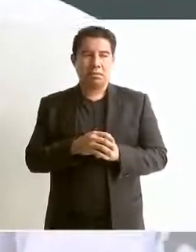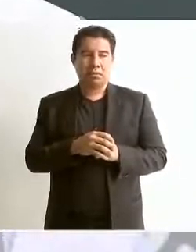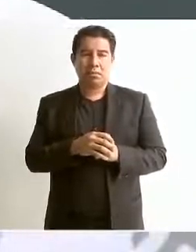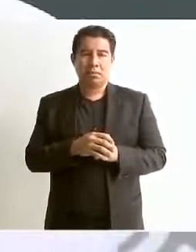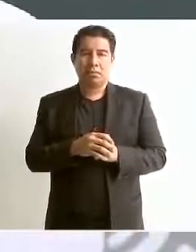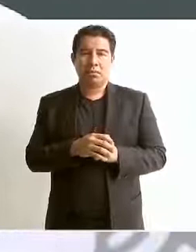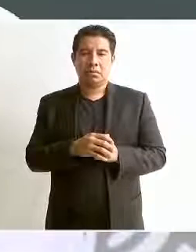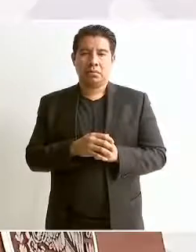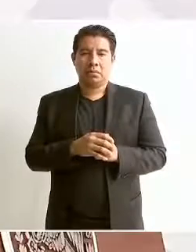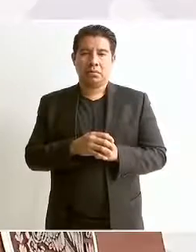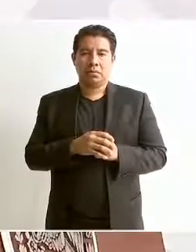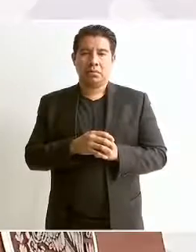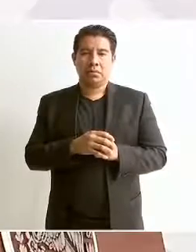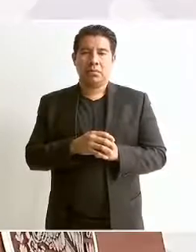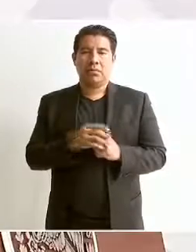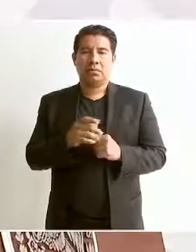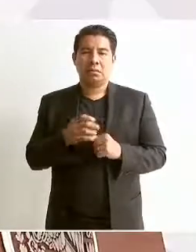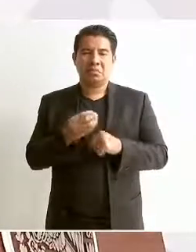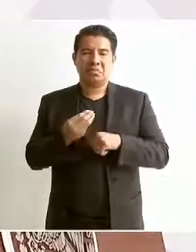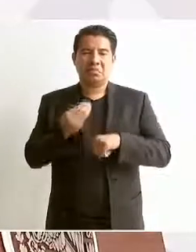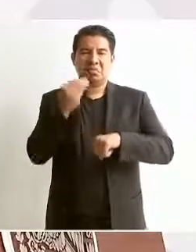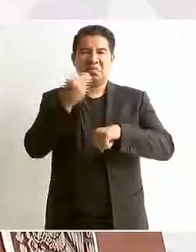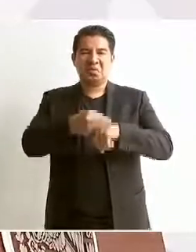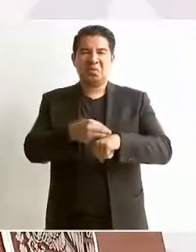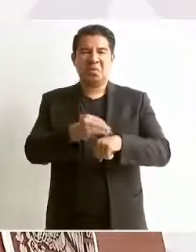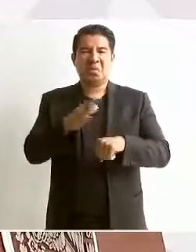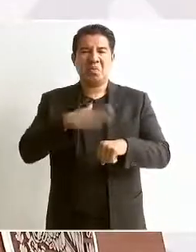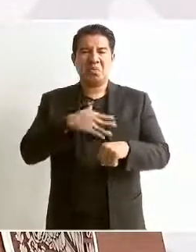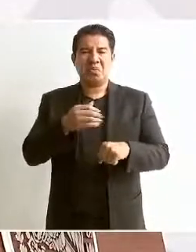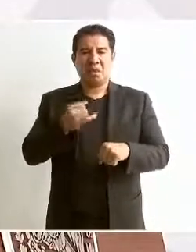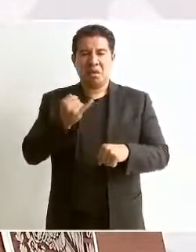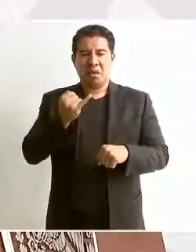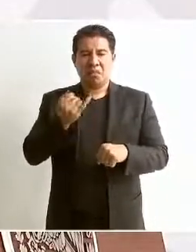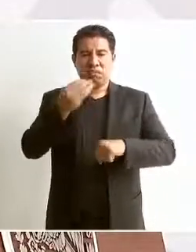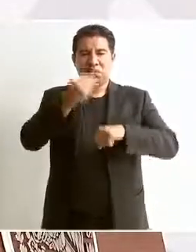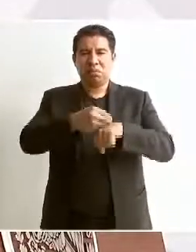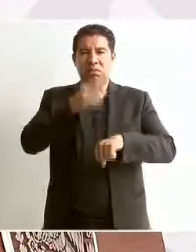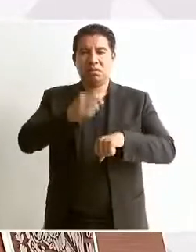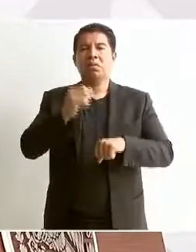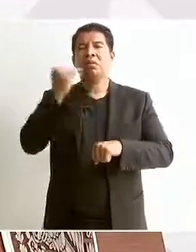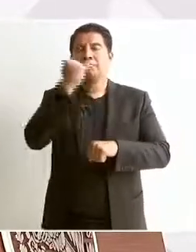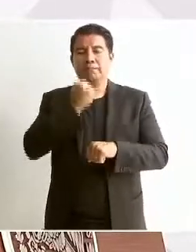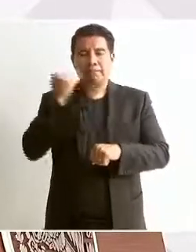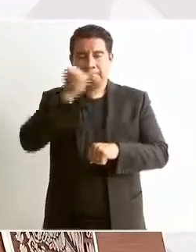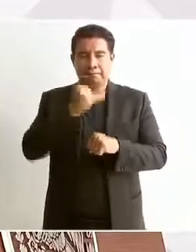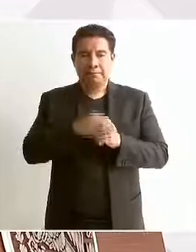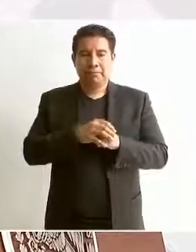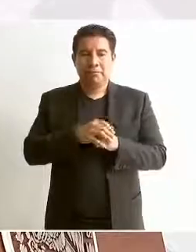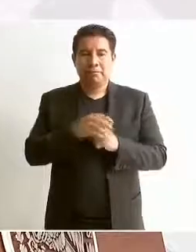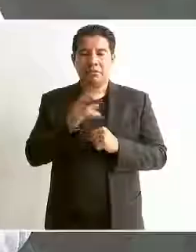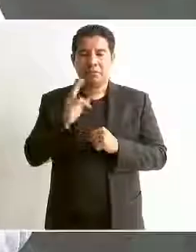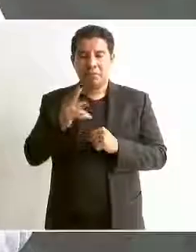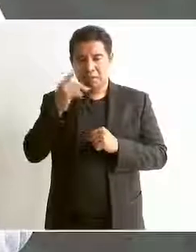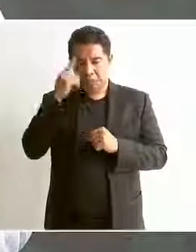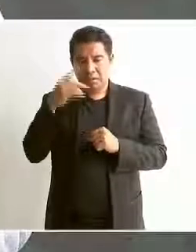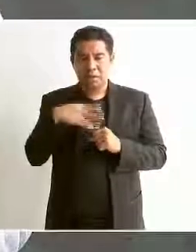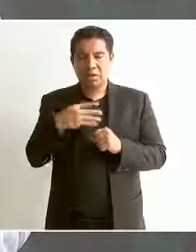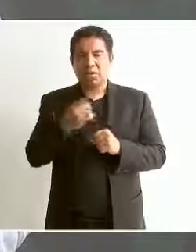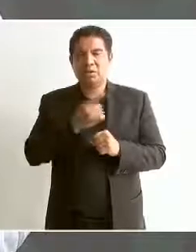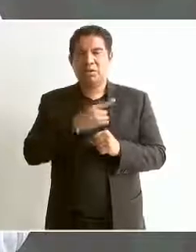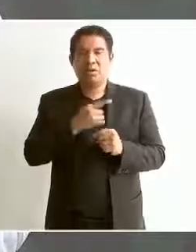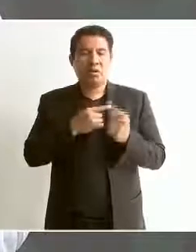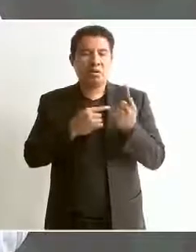impusieron una lengua y quisieron imponer una sola